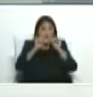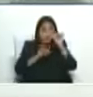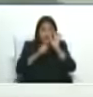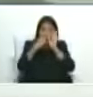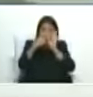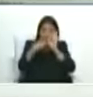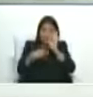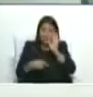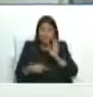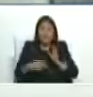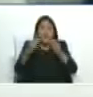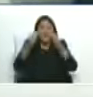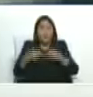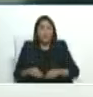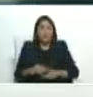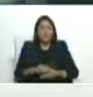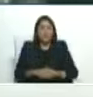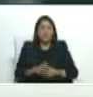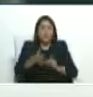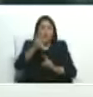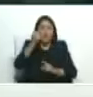un consenso se llegó